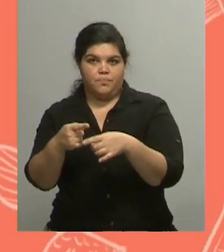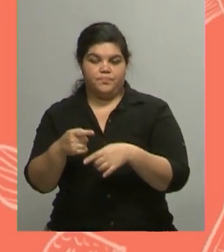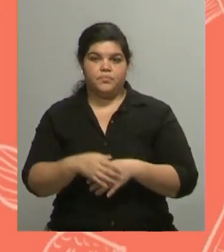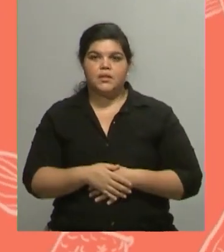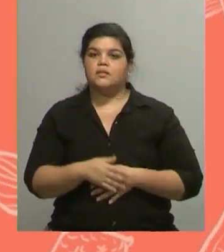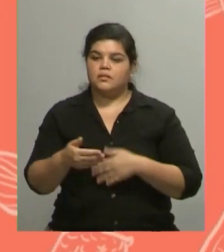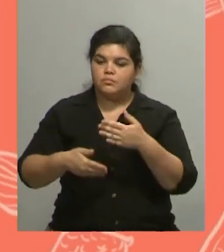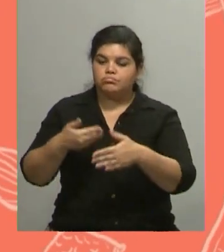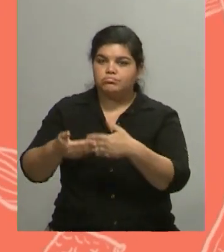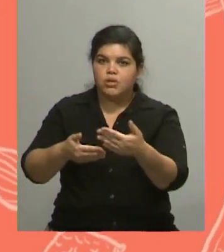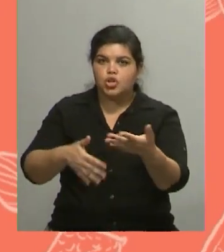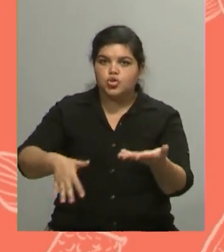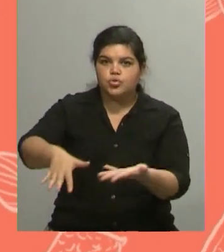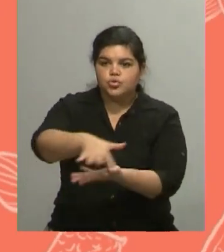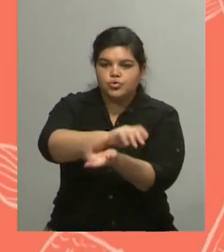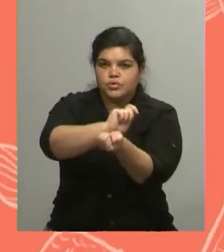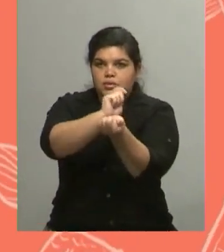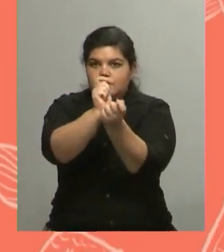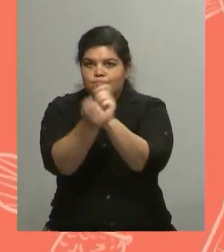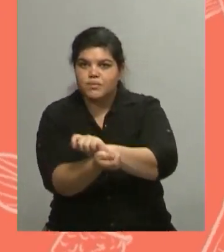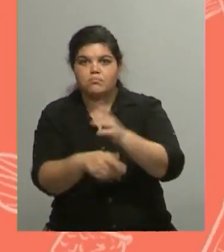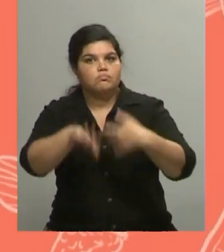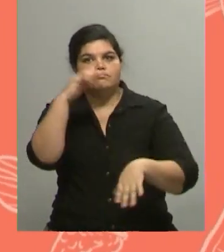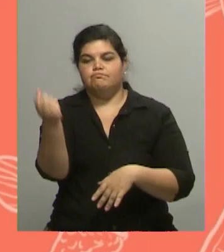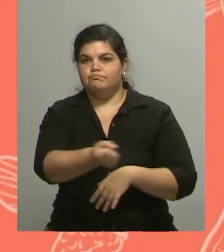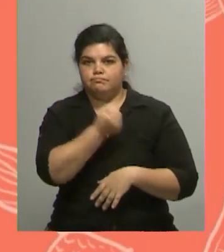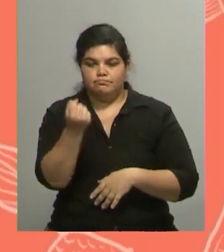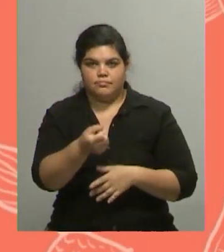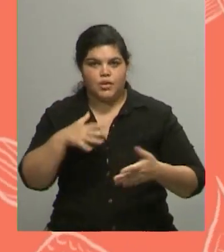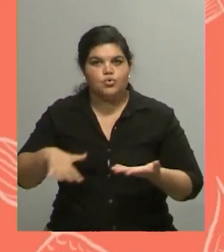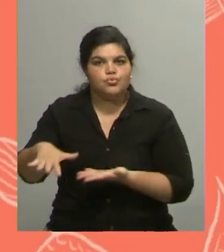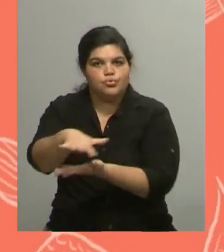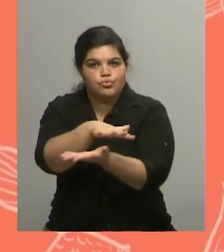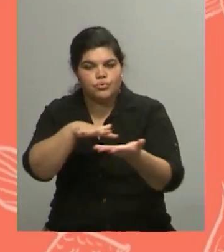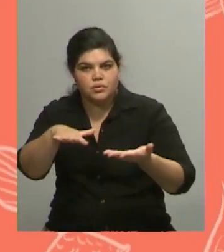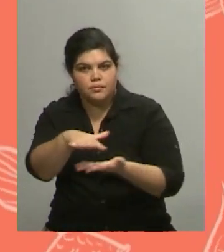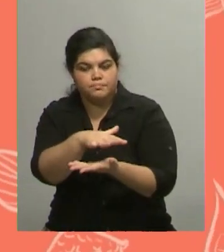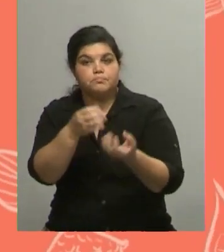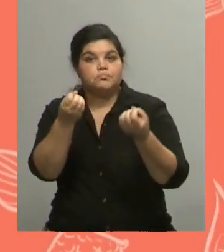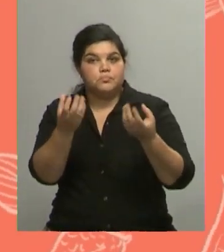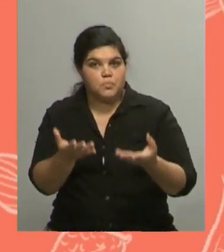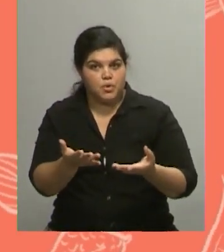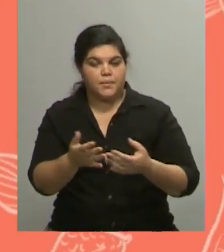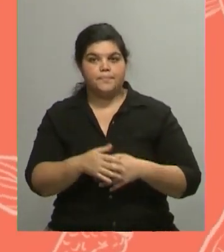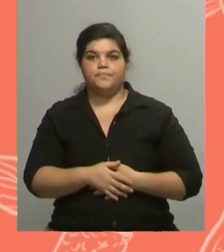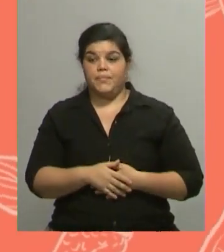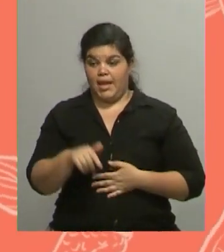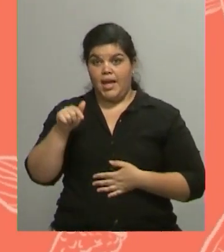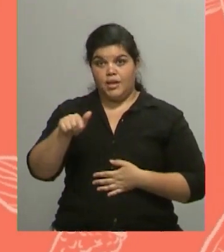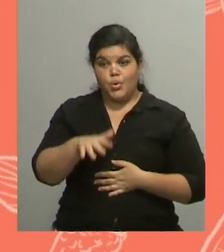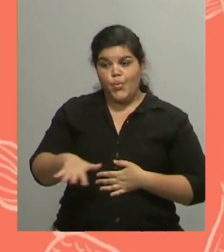social, la parte social más importante, como decía Aníbal, porque en realidad es un espacio donde